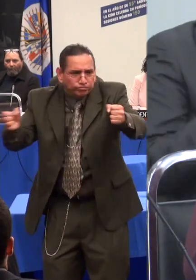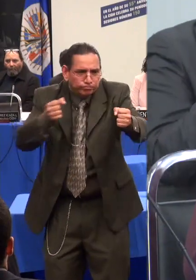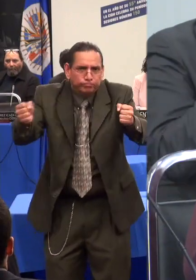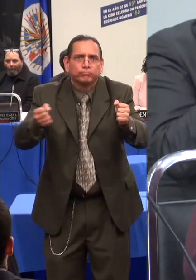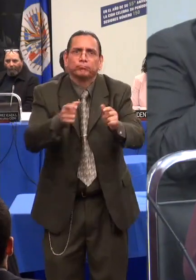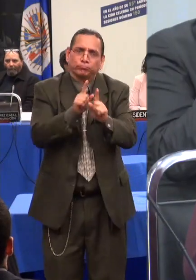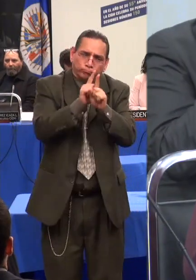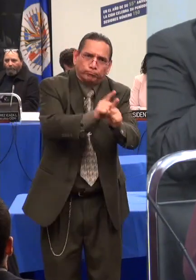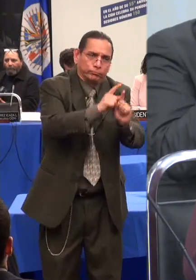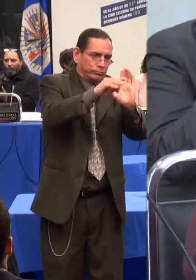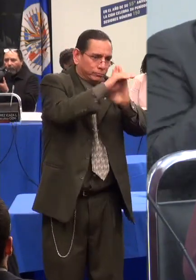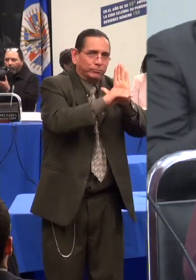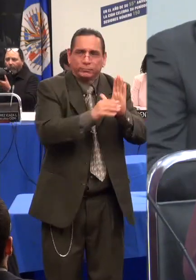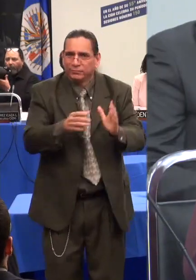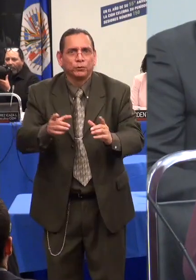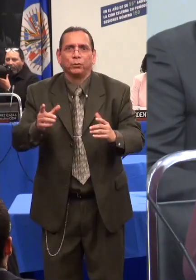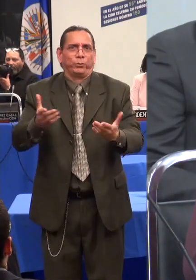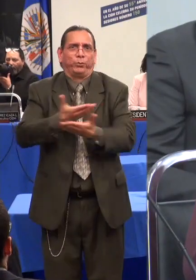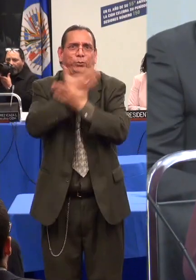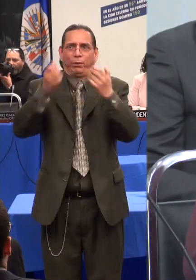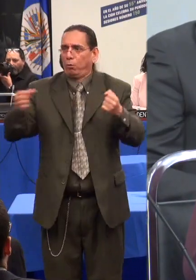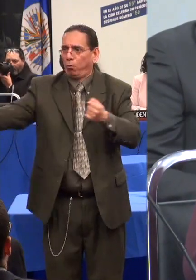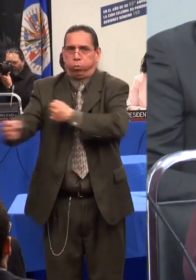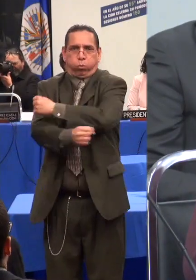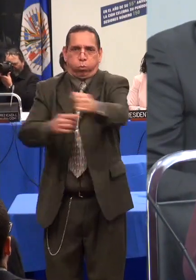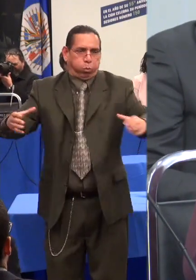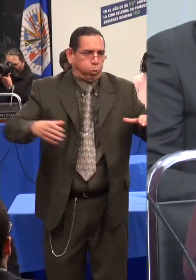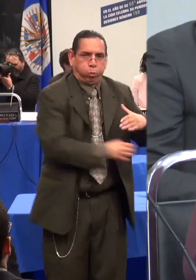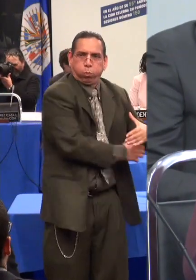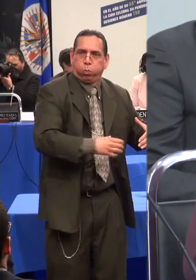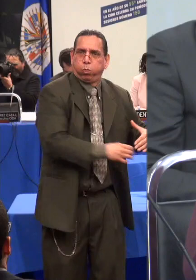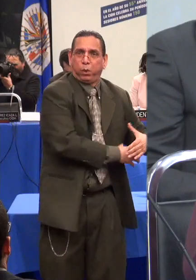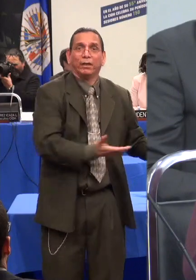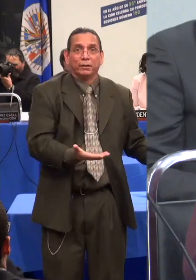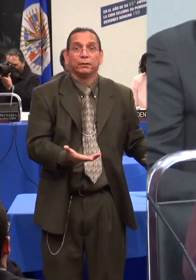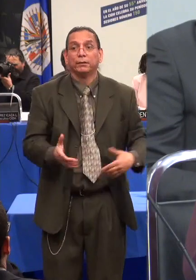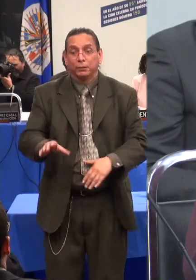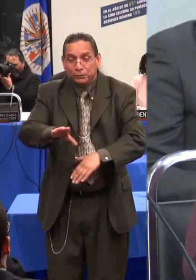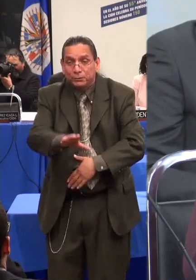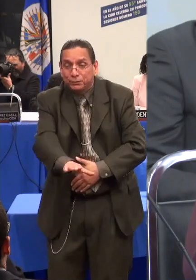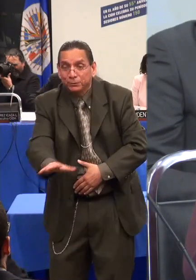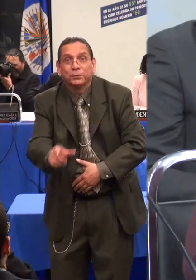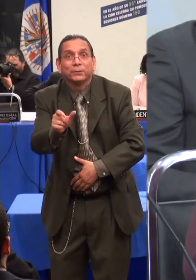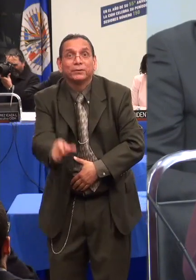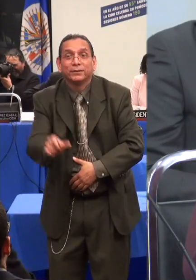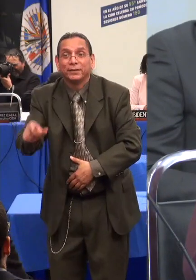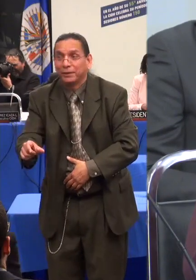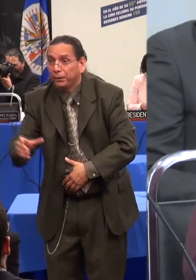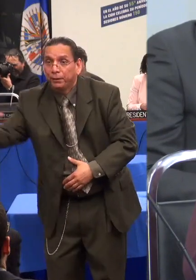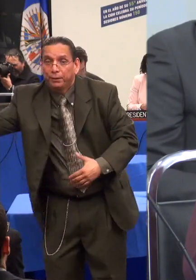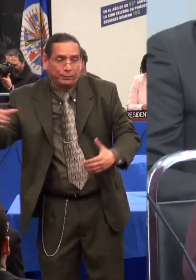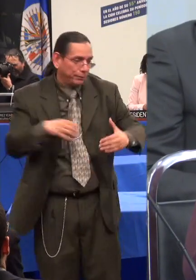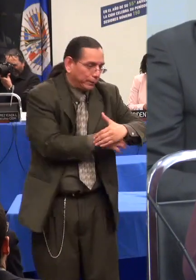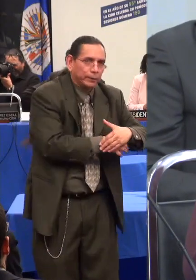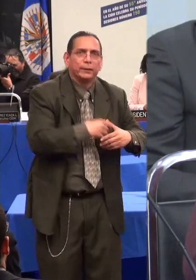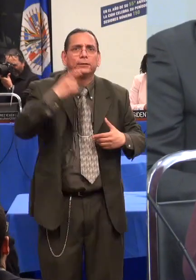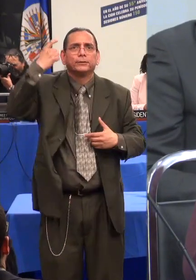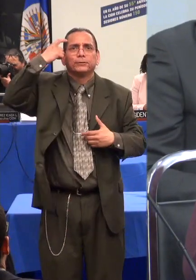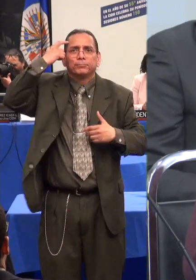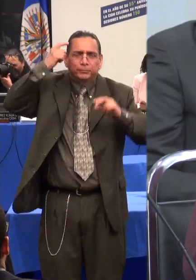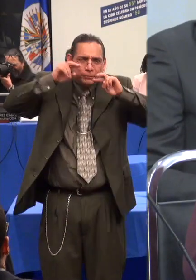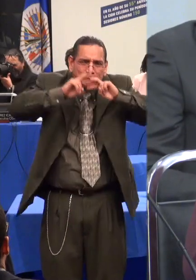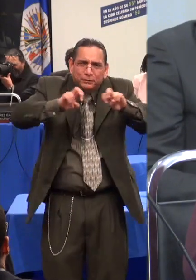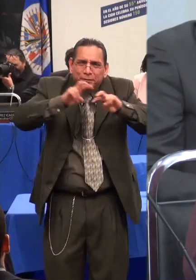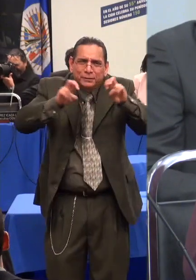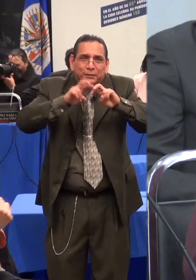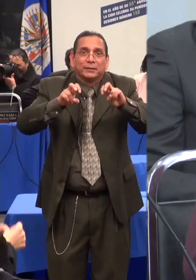que haya programas de inclusión social claros. Muchas personas se encuentran hoy en día institucionalizadas permanentemente en hospitales